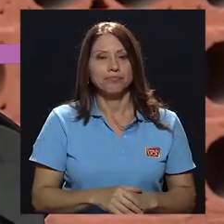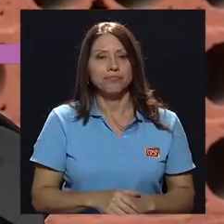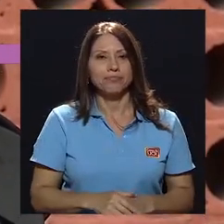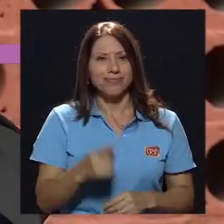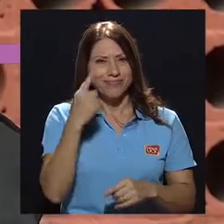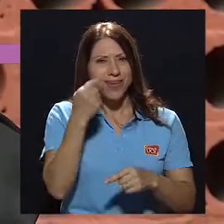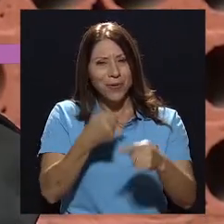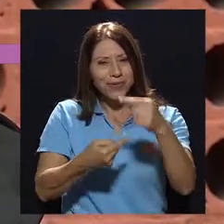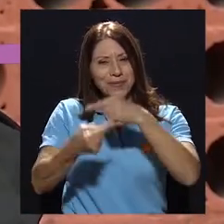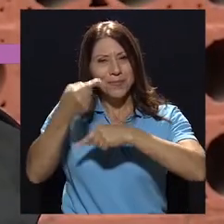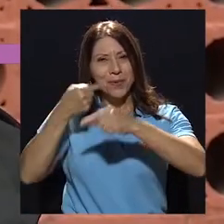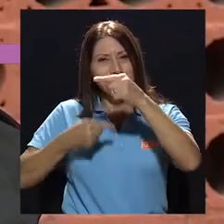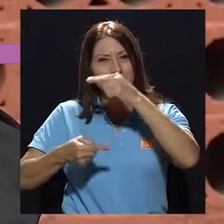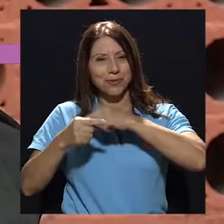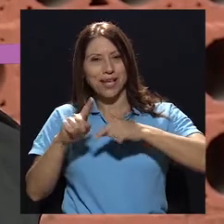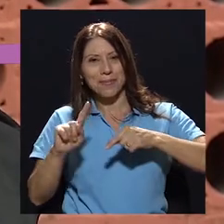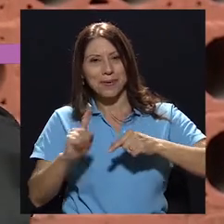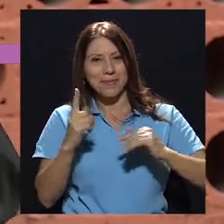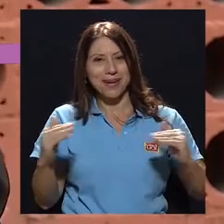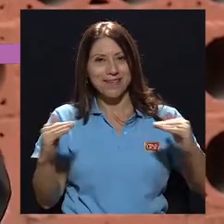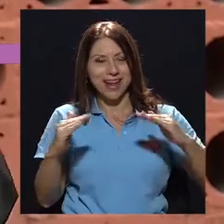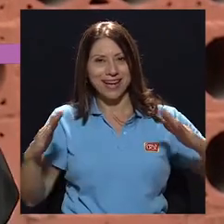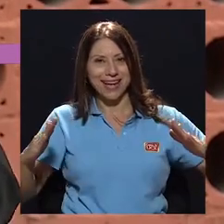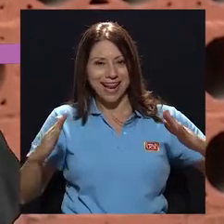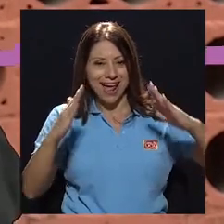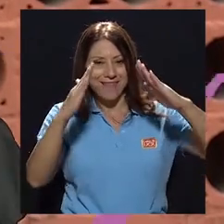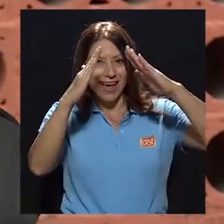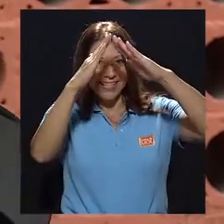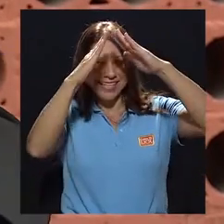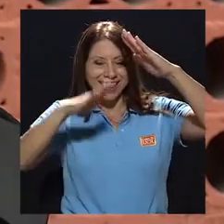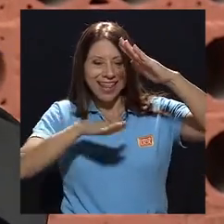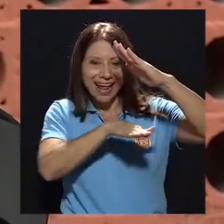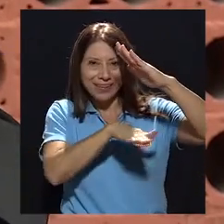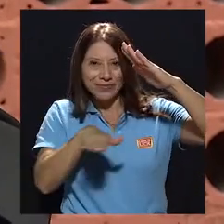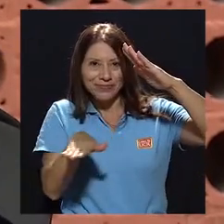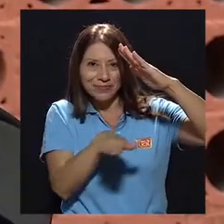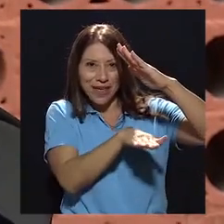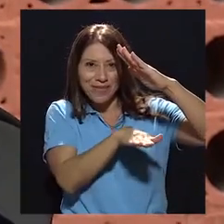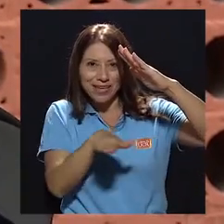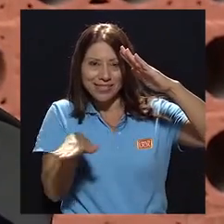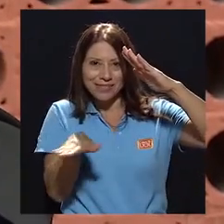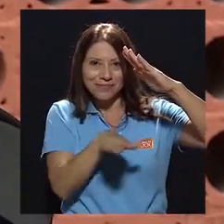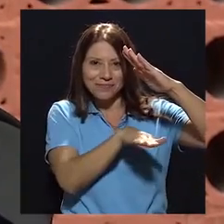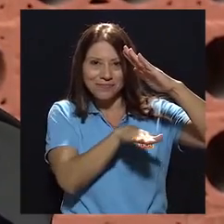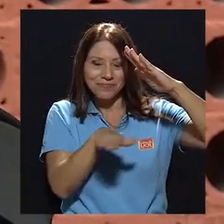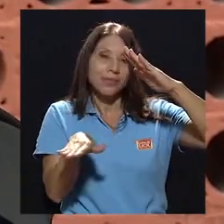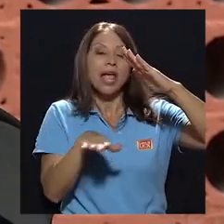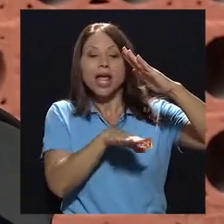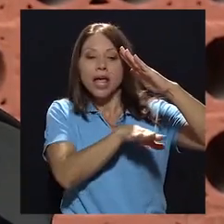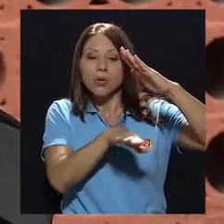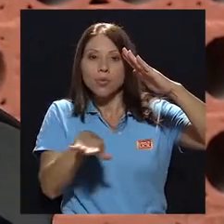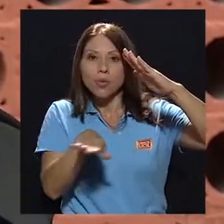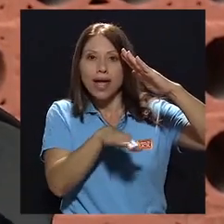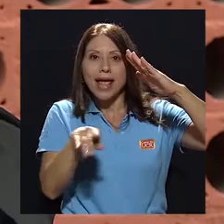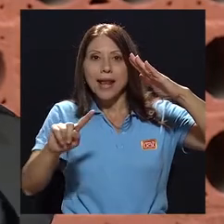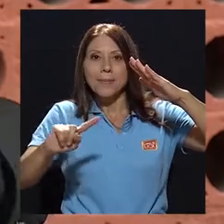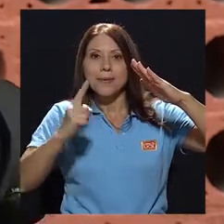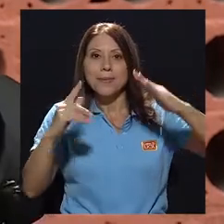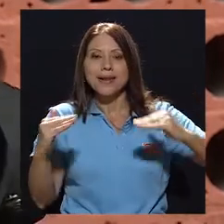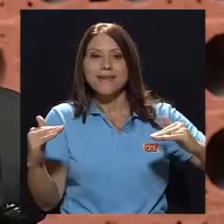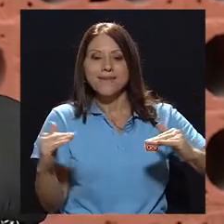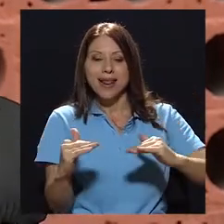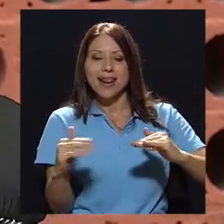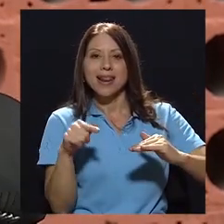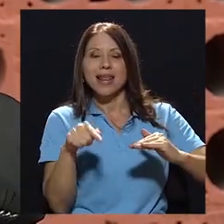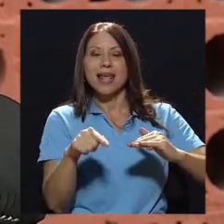A ver, volvamos al primer nivel de atención, que es la, digamos, la base de la... de la... El primer nivel de atención está